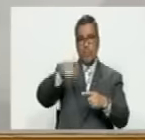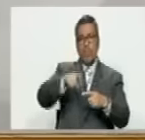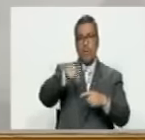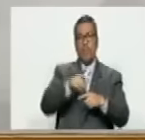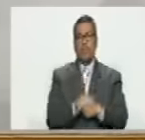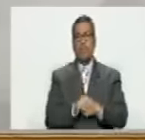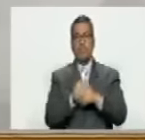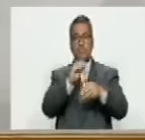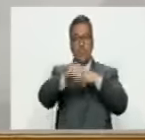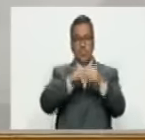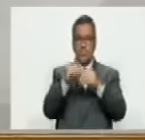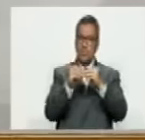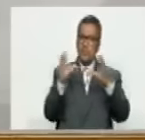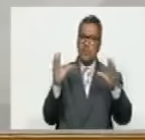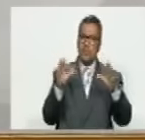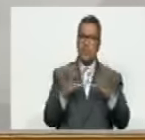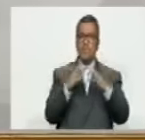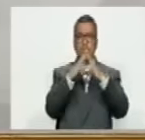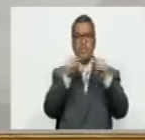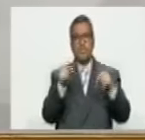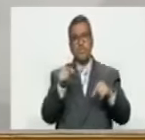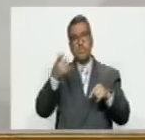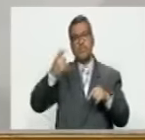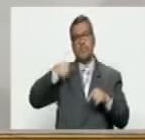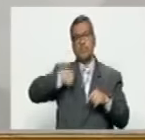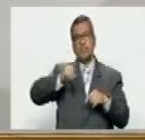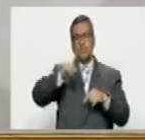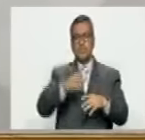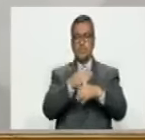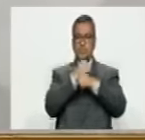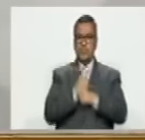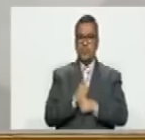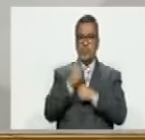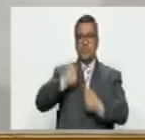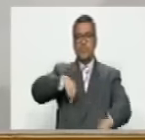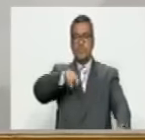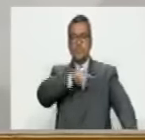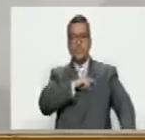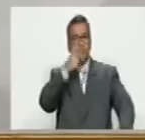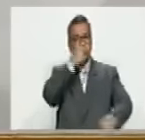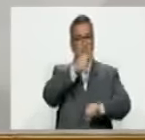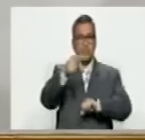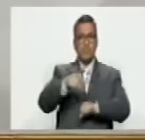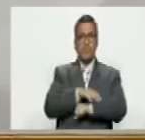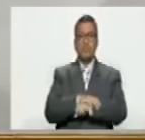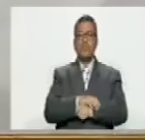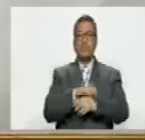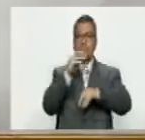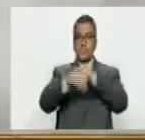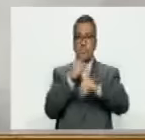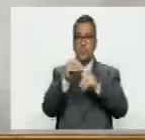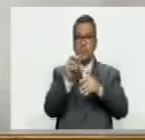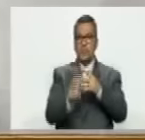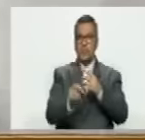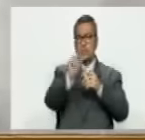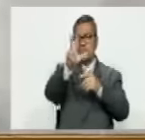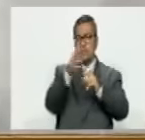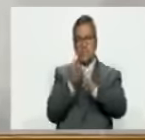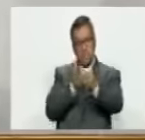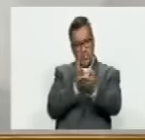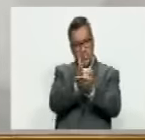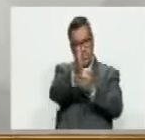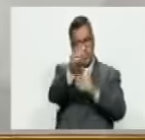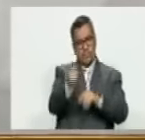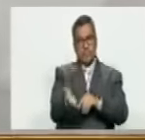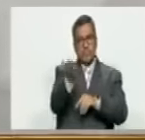de resolver todo lo que tiene que ver con las aspiraciones de nuestro pueblo. Marcando tres líneas fundamentales en